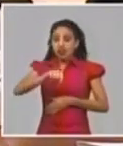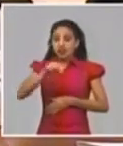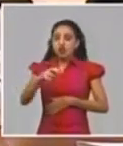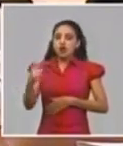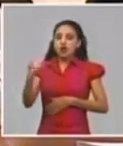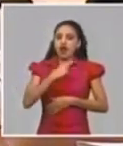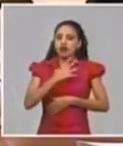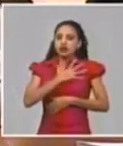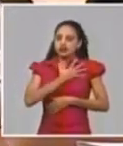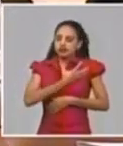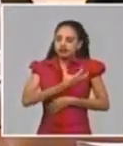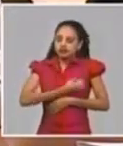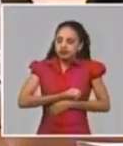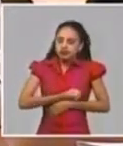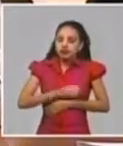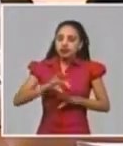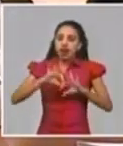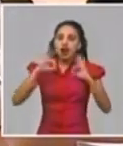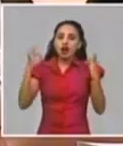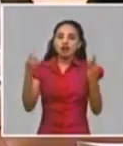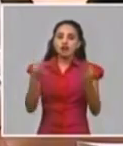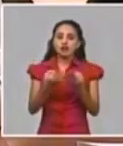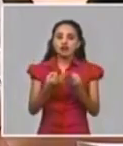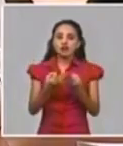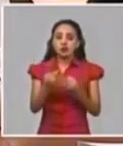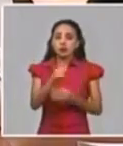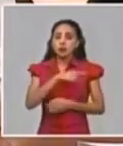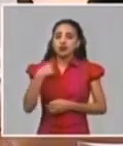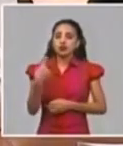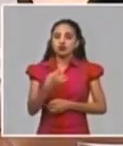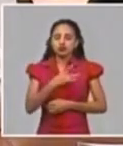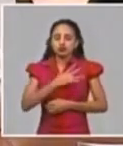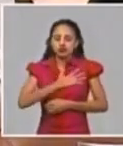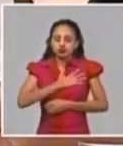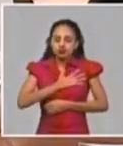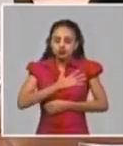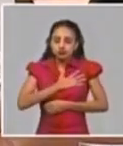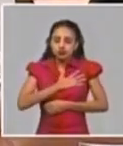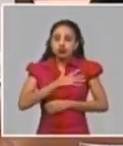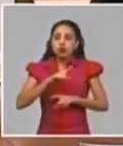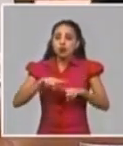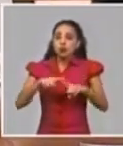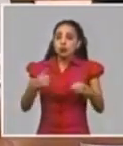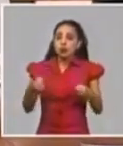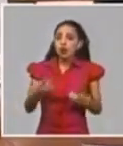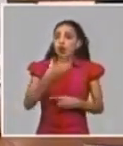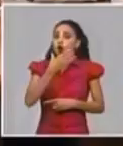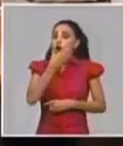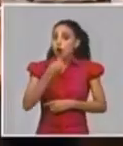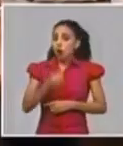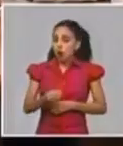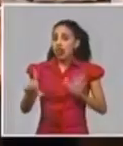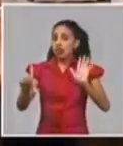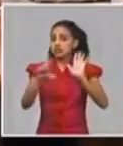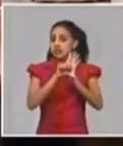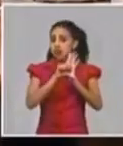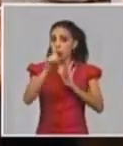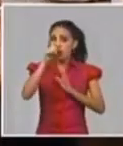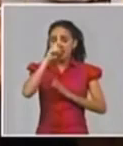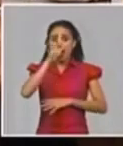condolencia a la familia. Realmente fue para nosotros muy doloroso porque era un joven licenciado de 42 años,